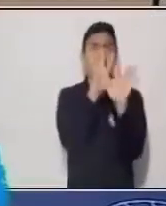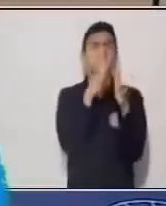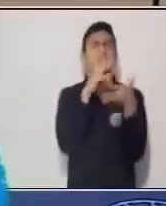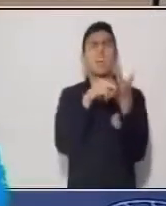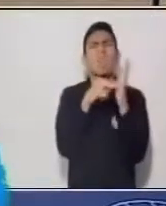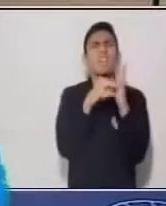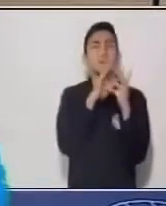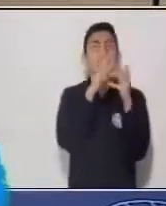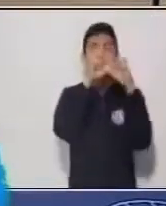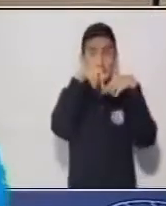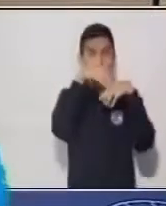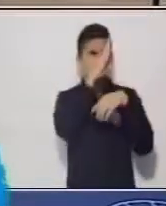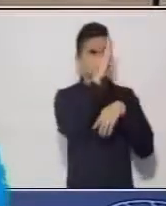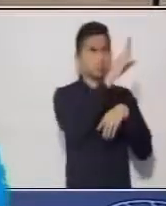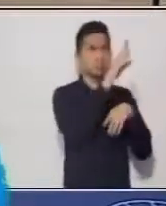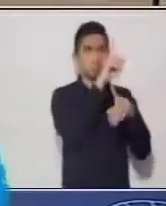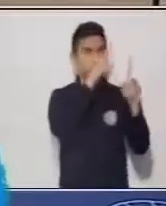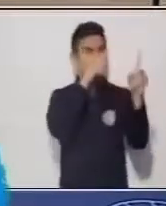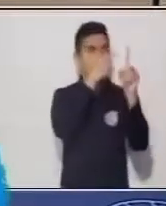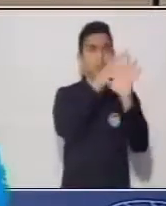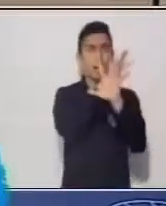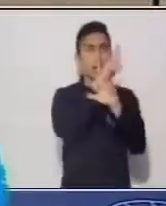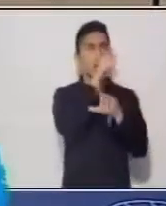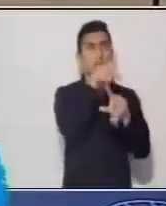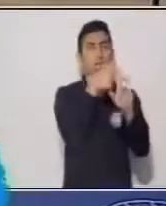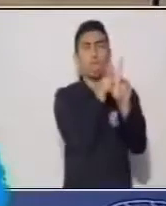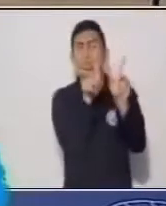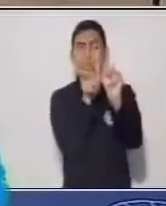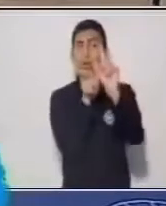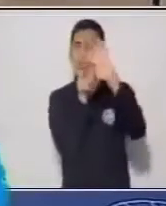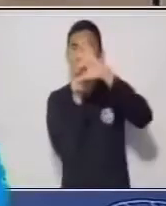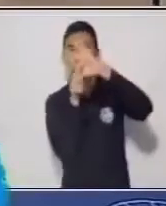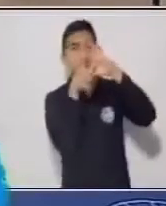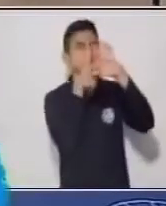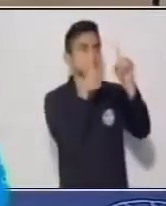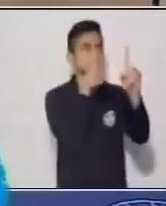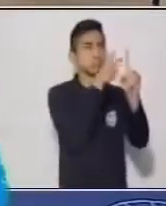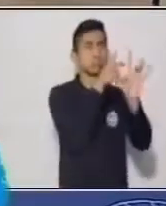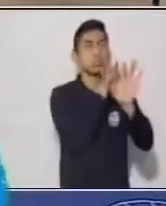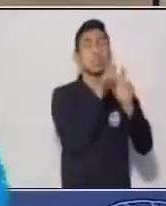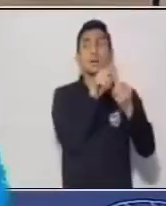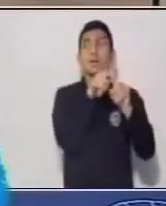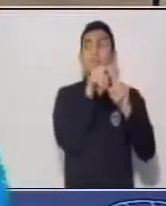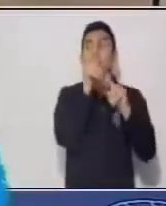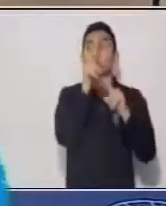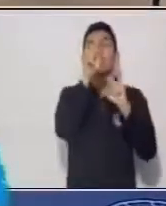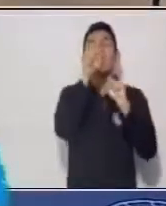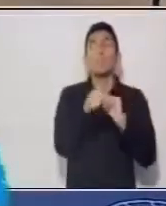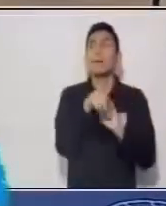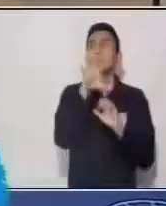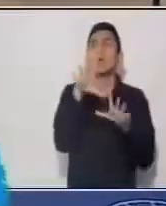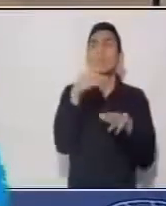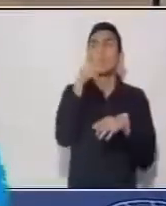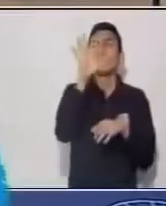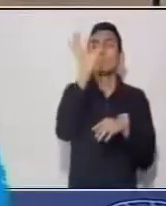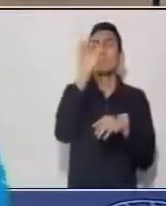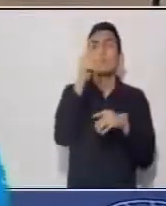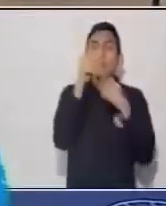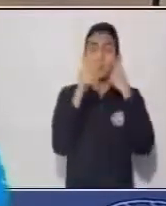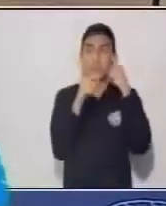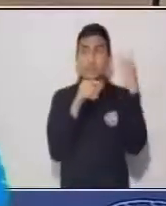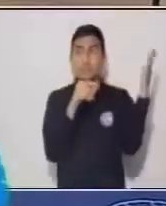que dice cada interlocutor veamos acá el fragmento diálogo directo lo podemos encontrar acá